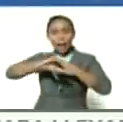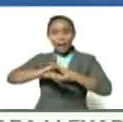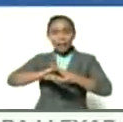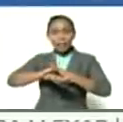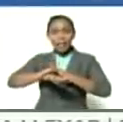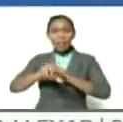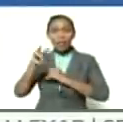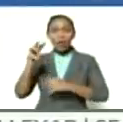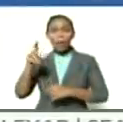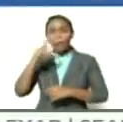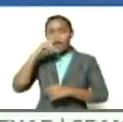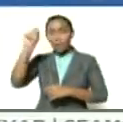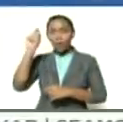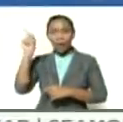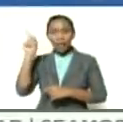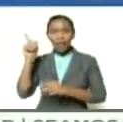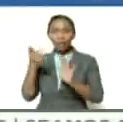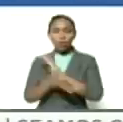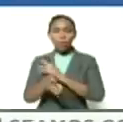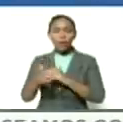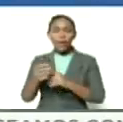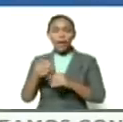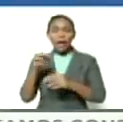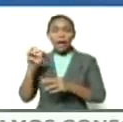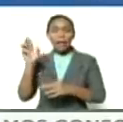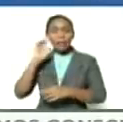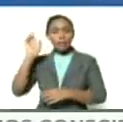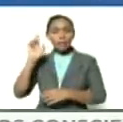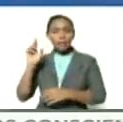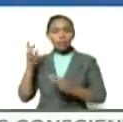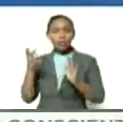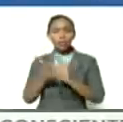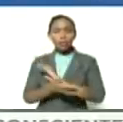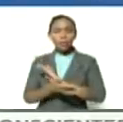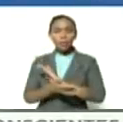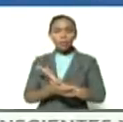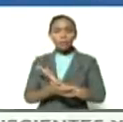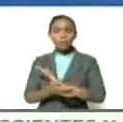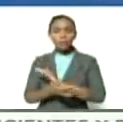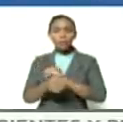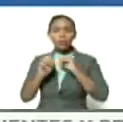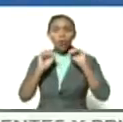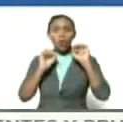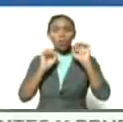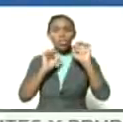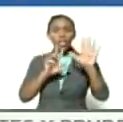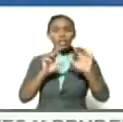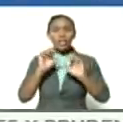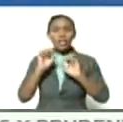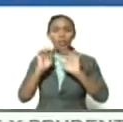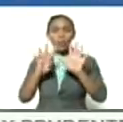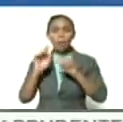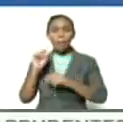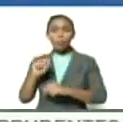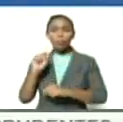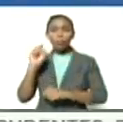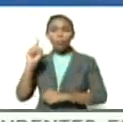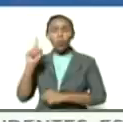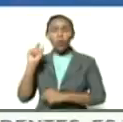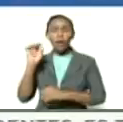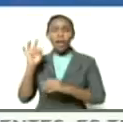en Coro en la emisora Caquetía 89.1 FM